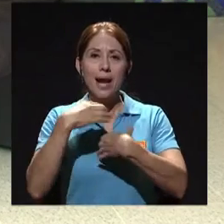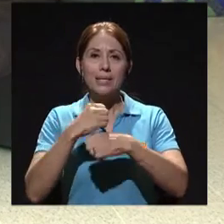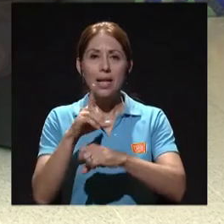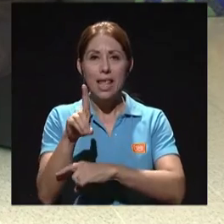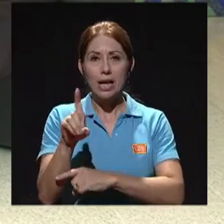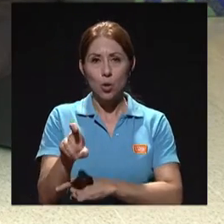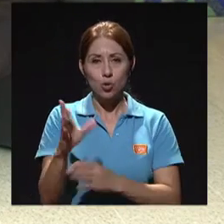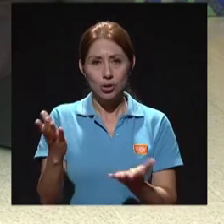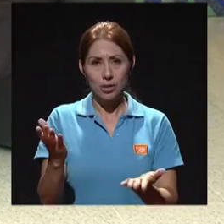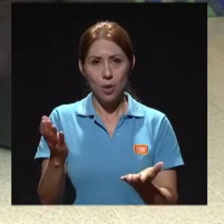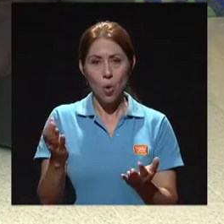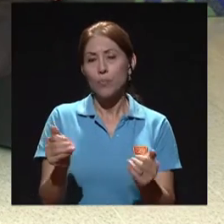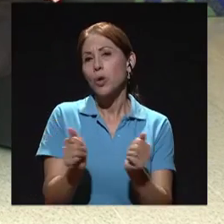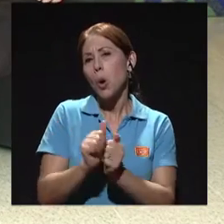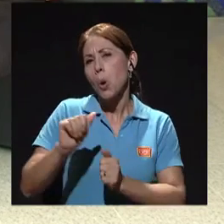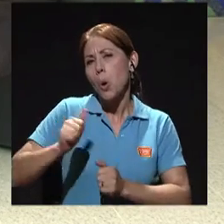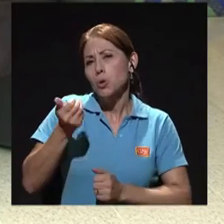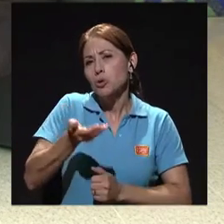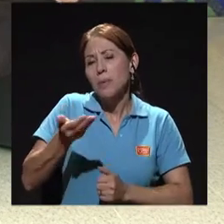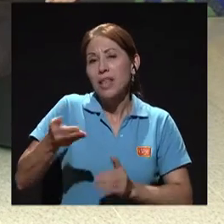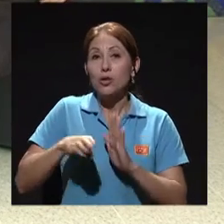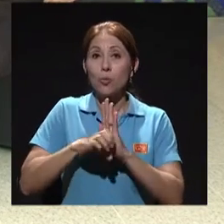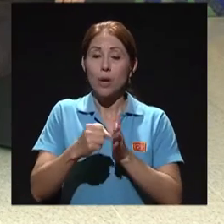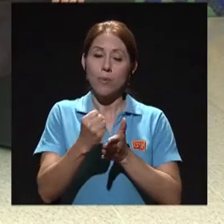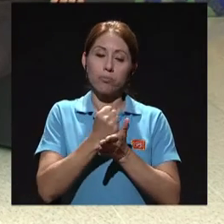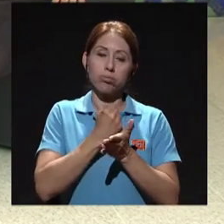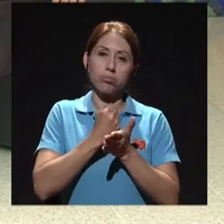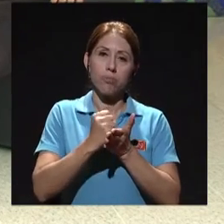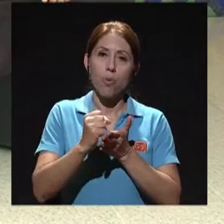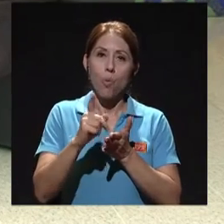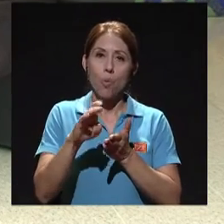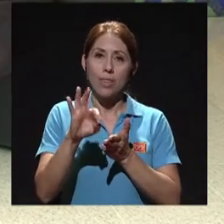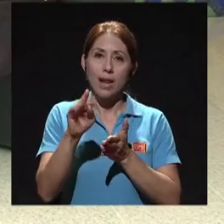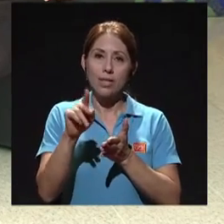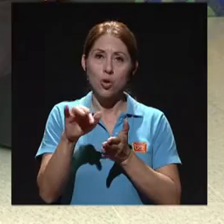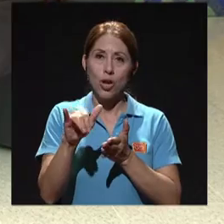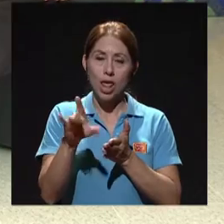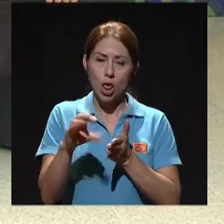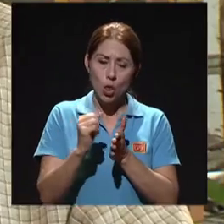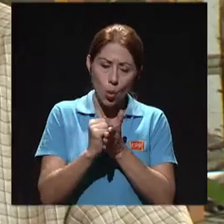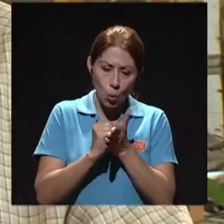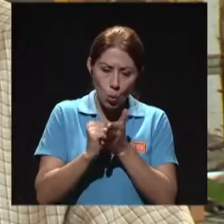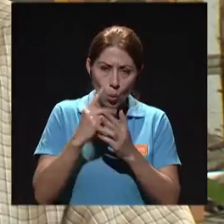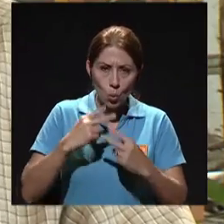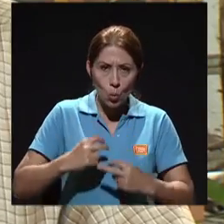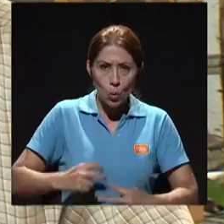elementos, como el razonido, la parte clínica que ellos examinan, etc.